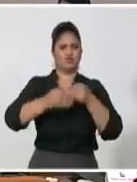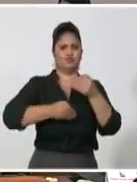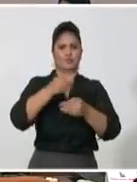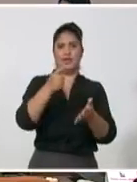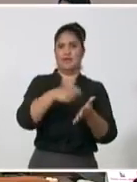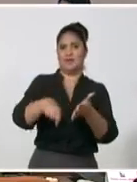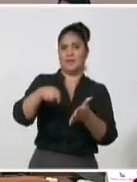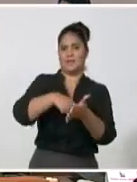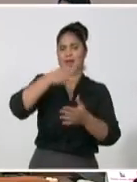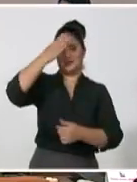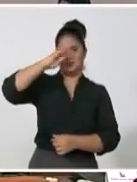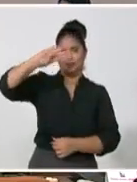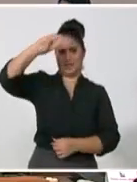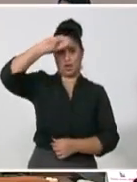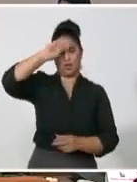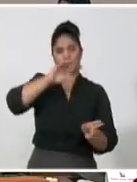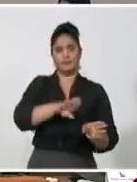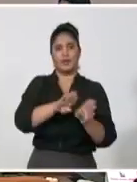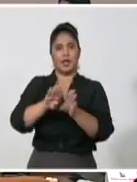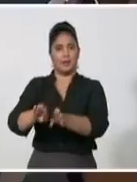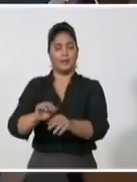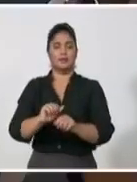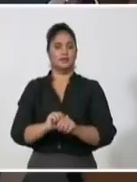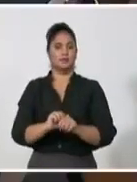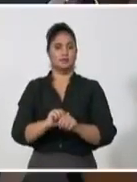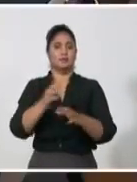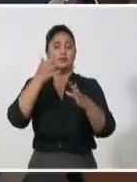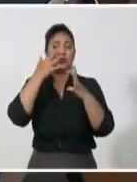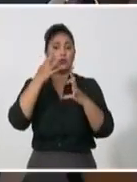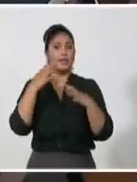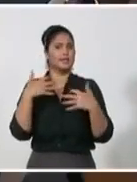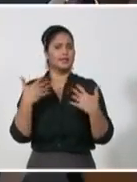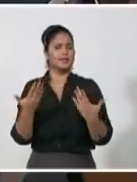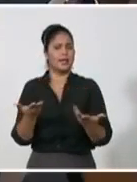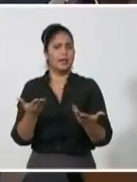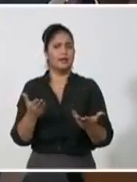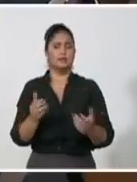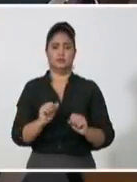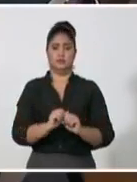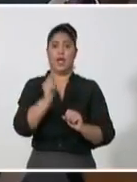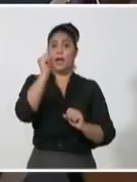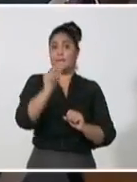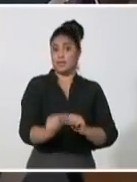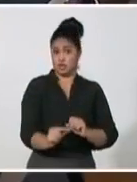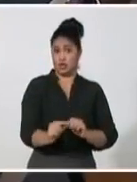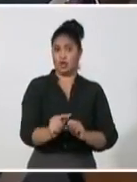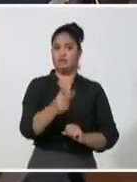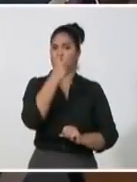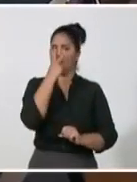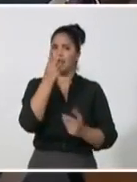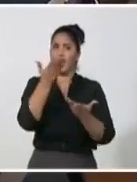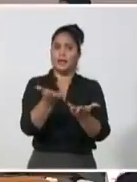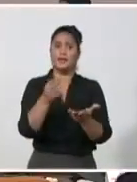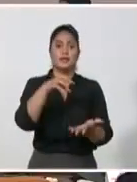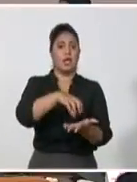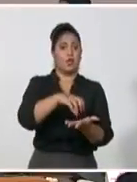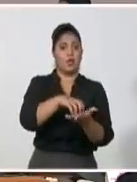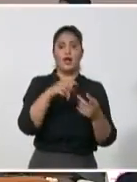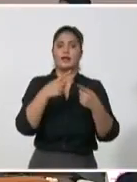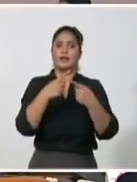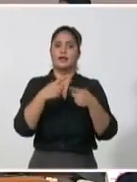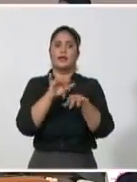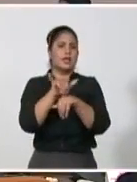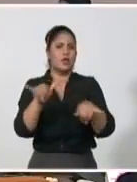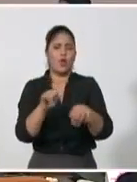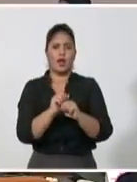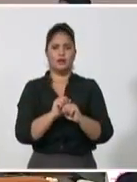La preparación la debemos ampliar no solo a la figura del intendente, sino hacerlo de manera colectiva con su equipo de dirección. No es un